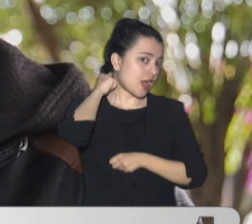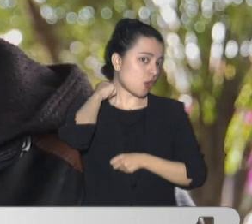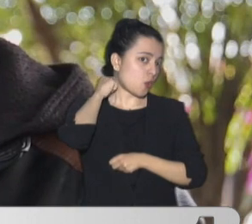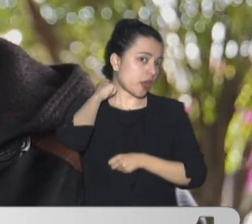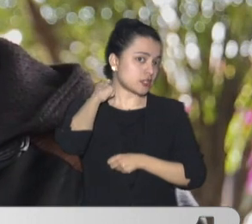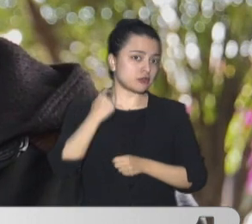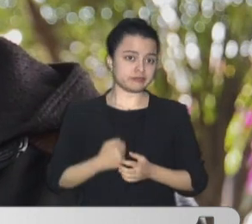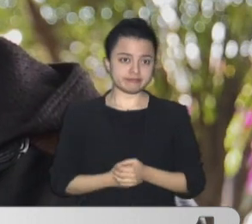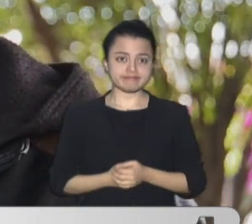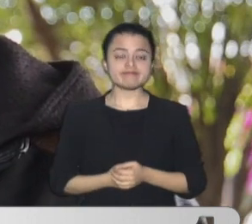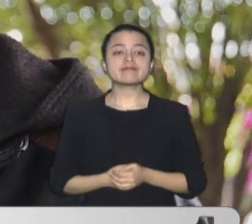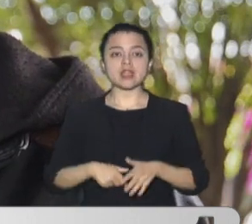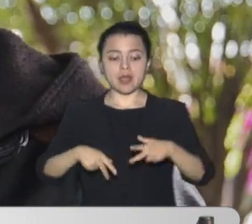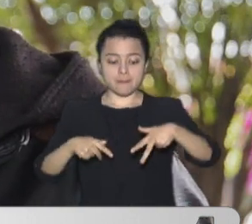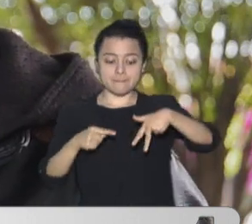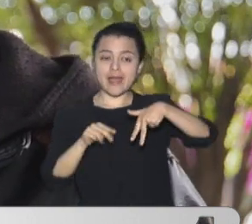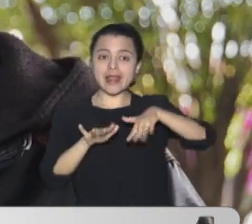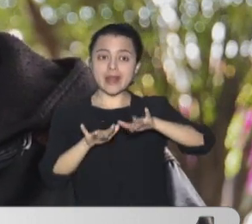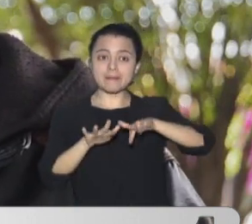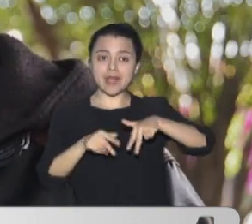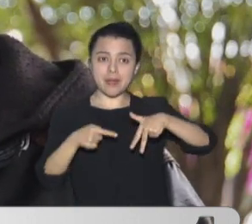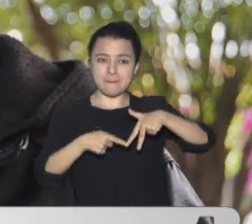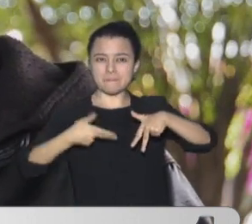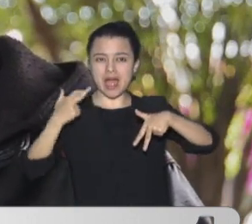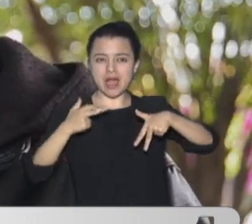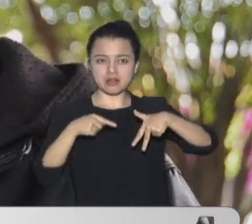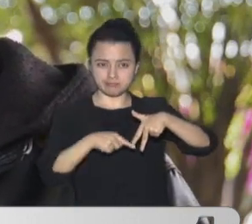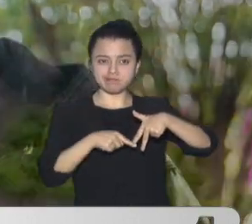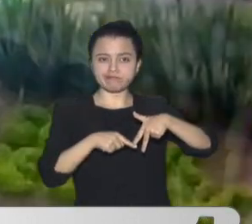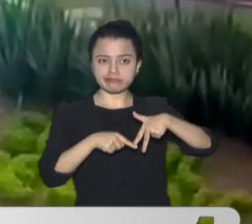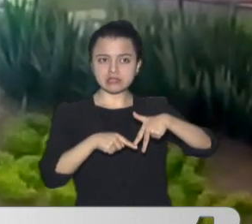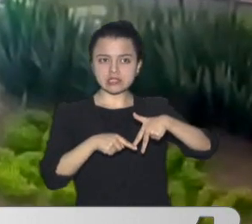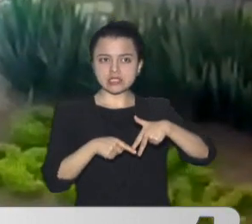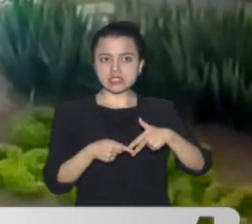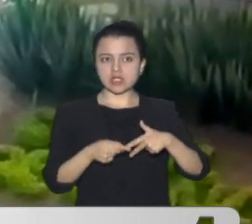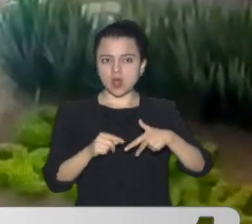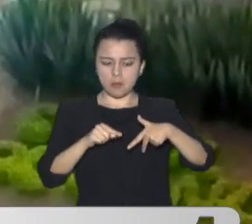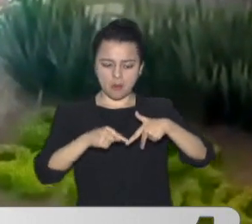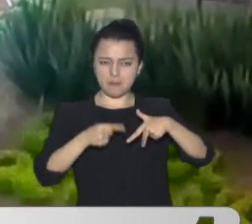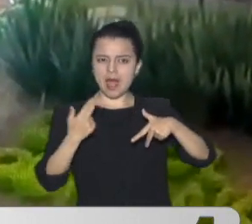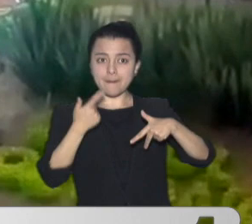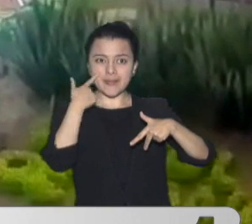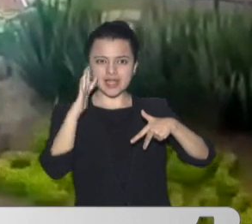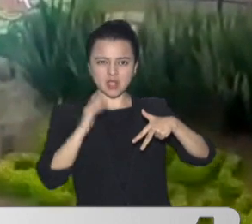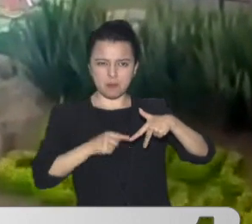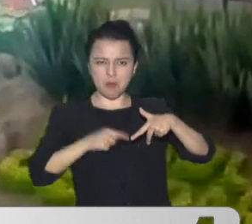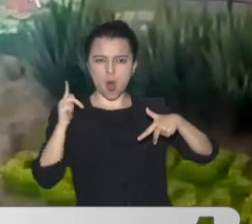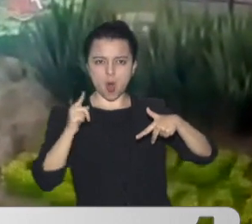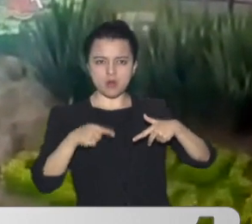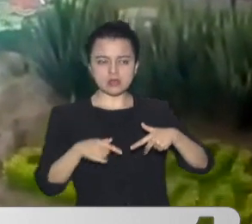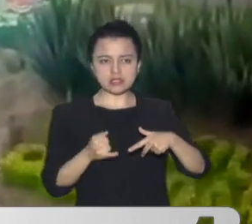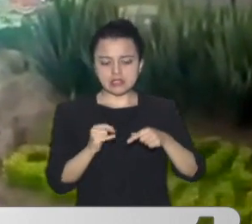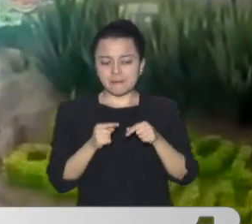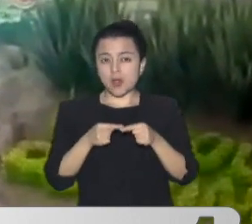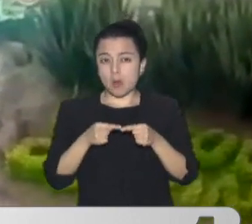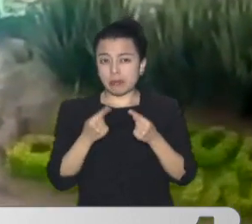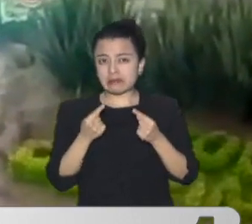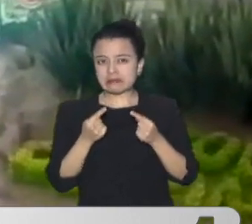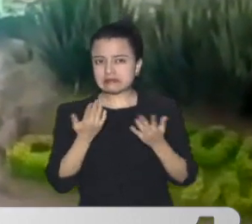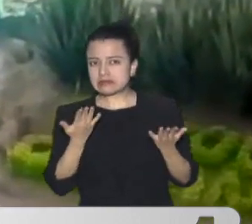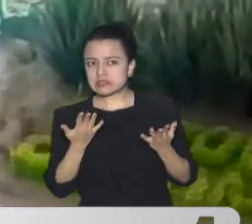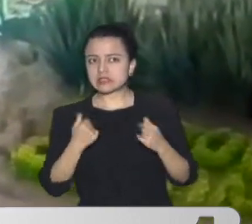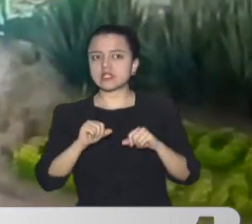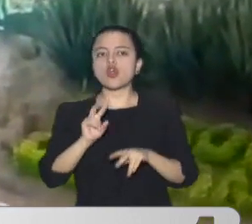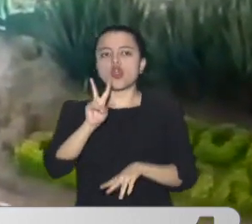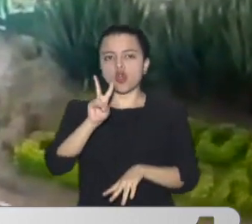Tiene una fisura En el pie Y pues Los raspones Y los golpes De la contusión Del golpe Tiene incapacidad Estuvo dos días